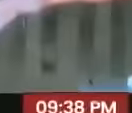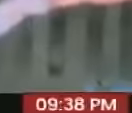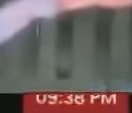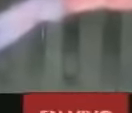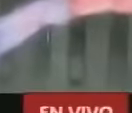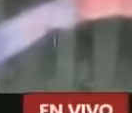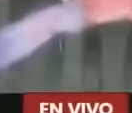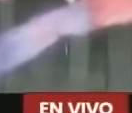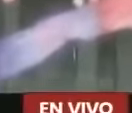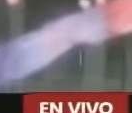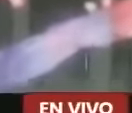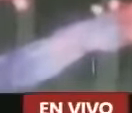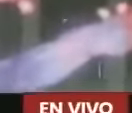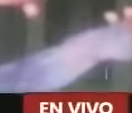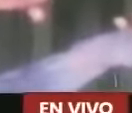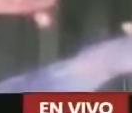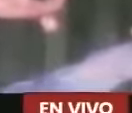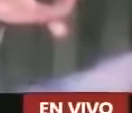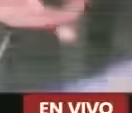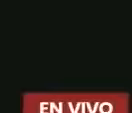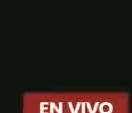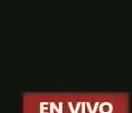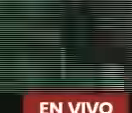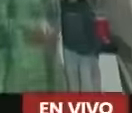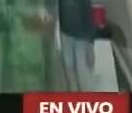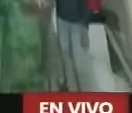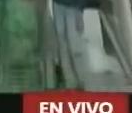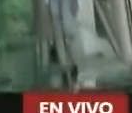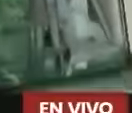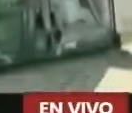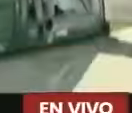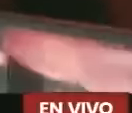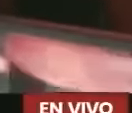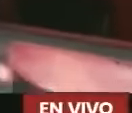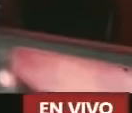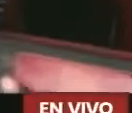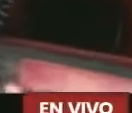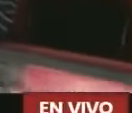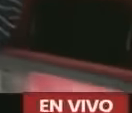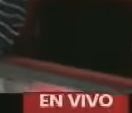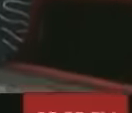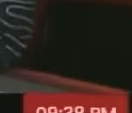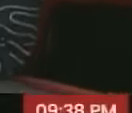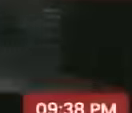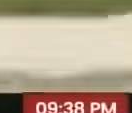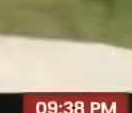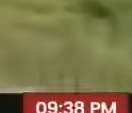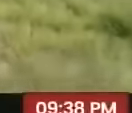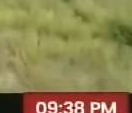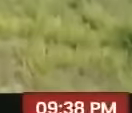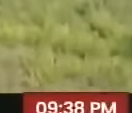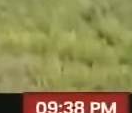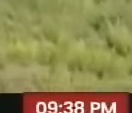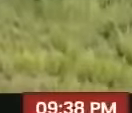Caracas le hacía falta un espacio. Un espacio de fuga, un espacio de sueño. Y aquí lo tenemos.